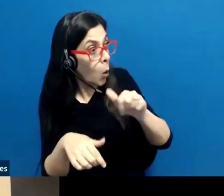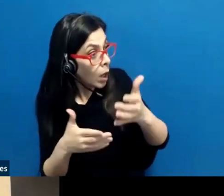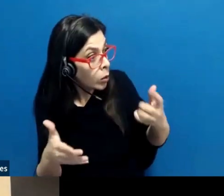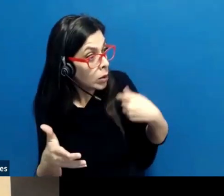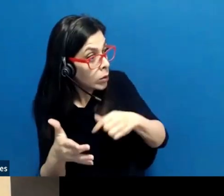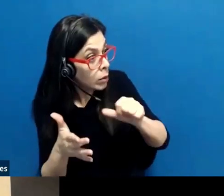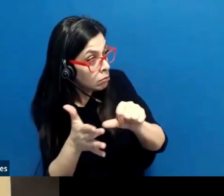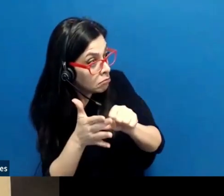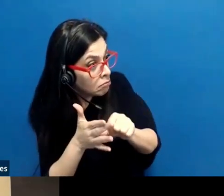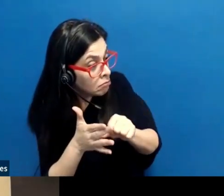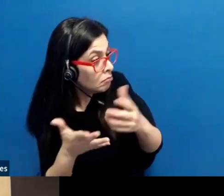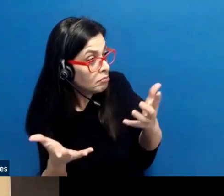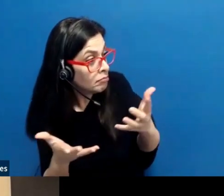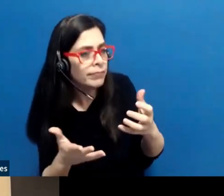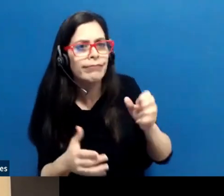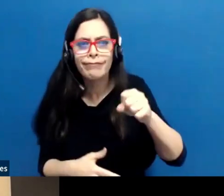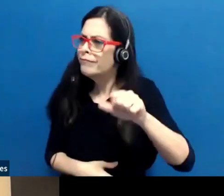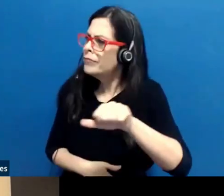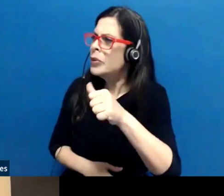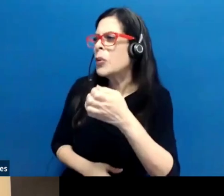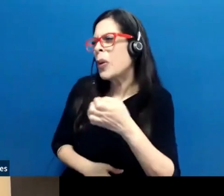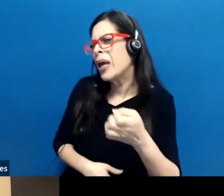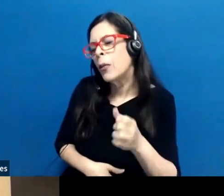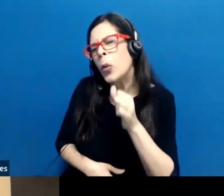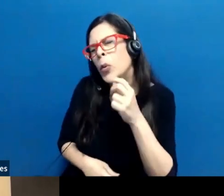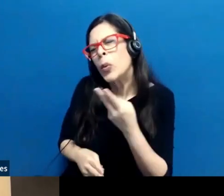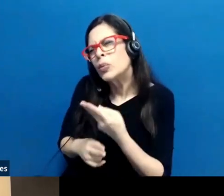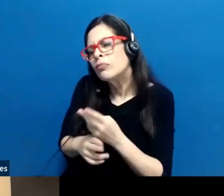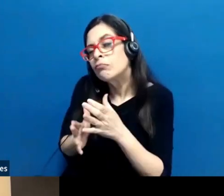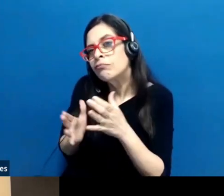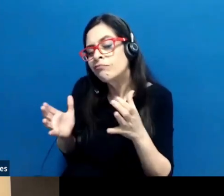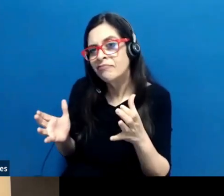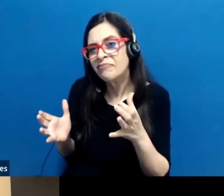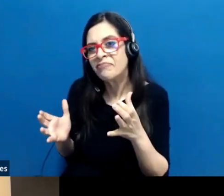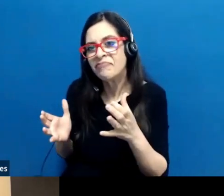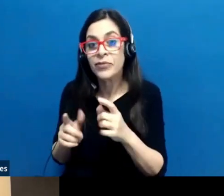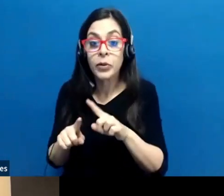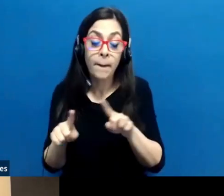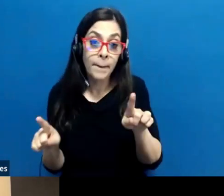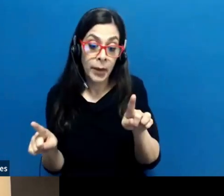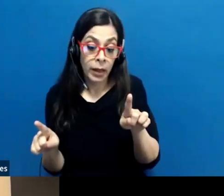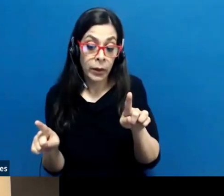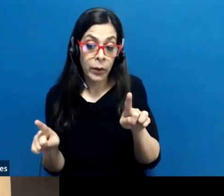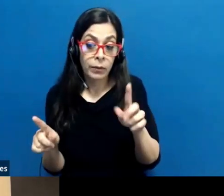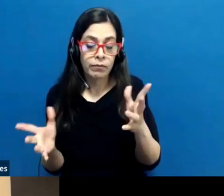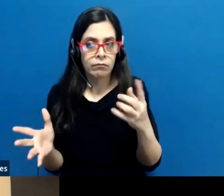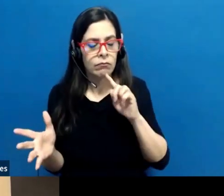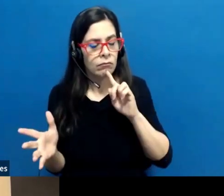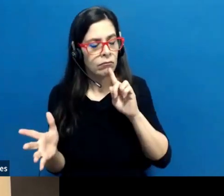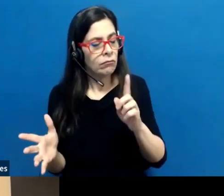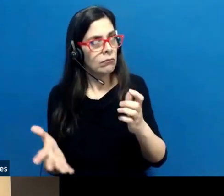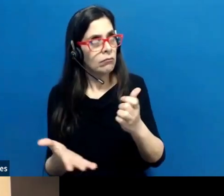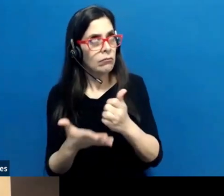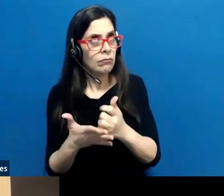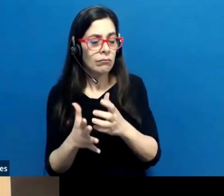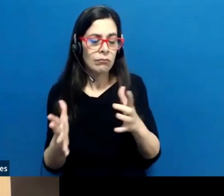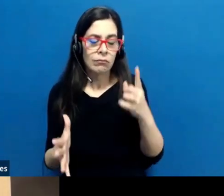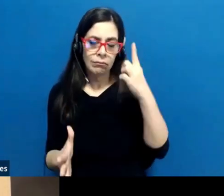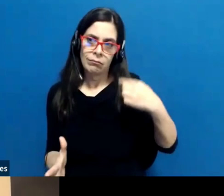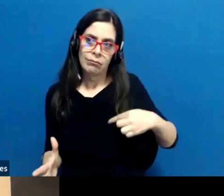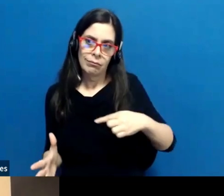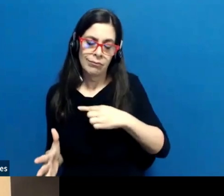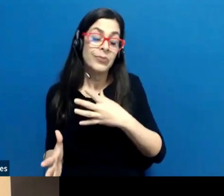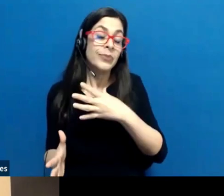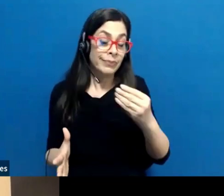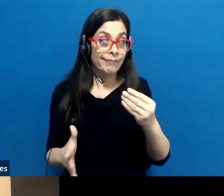Tenemos otros equipos que son menos utilizados, pero que han sido muy beneficiosos también para la comunidad